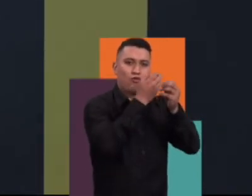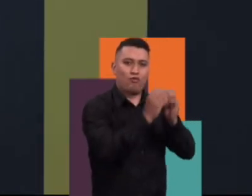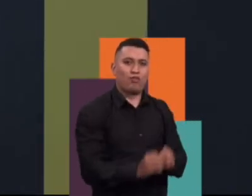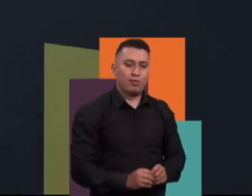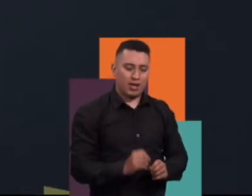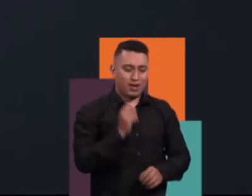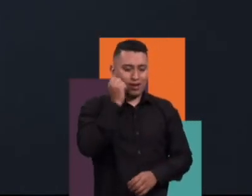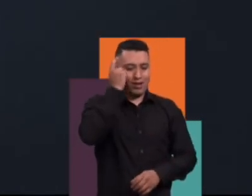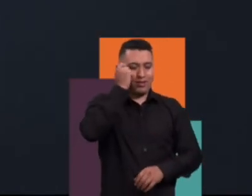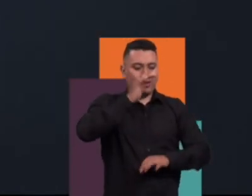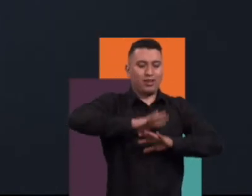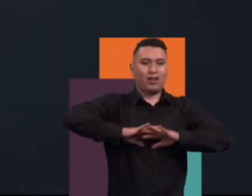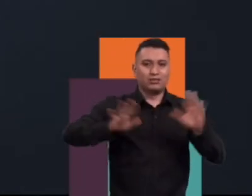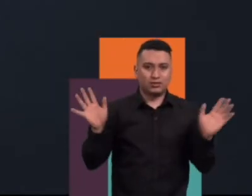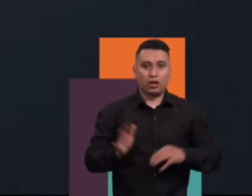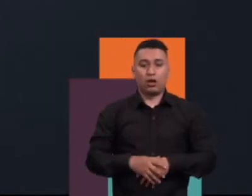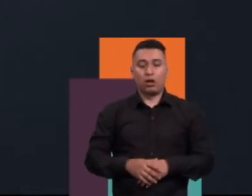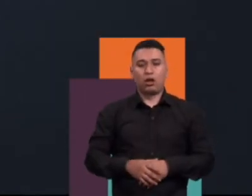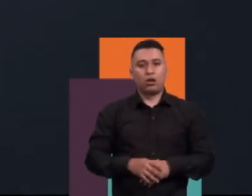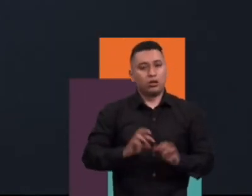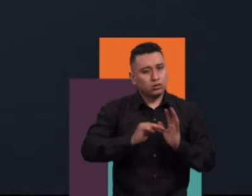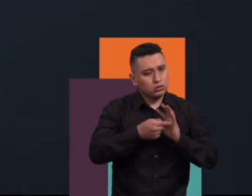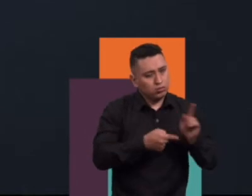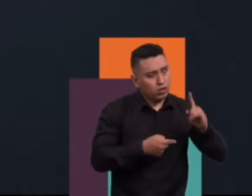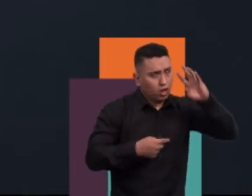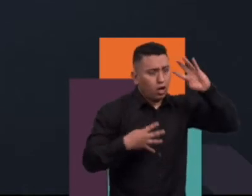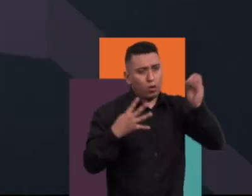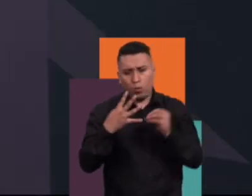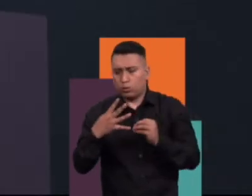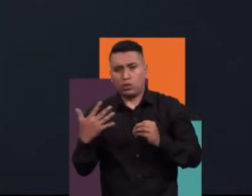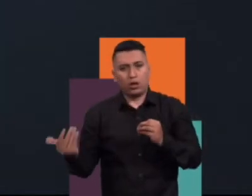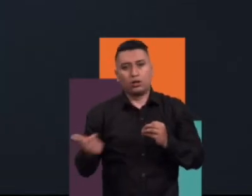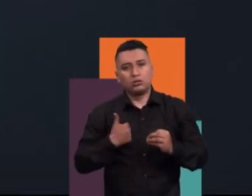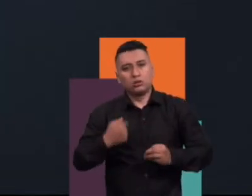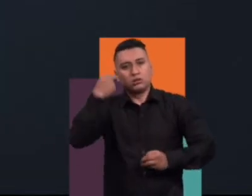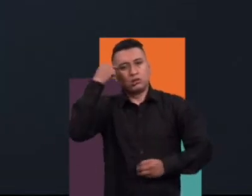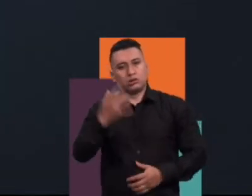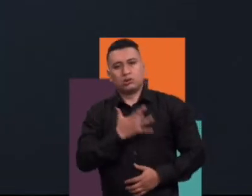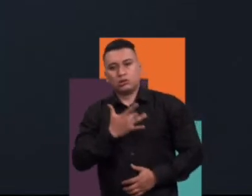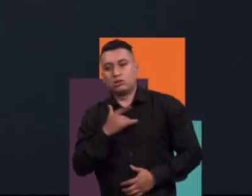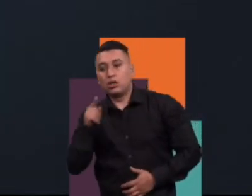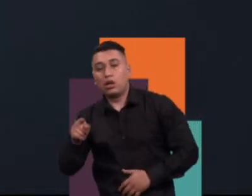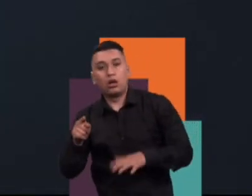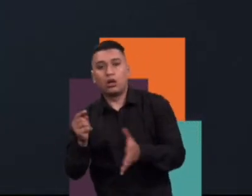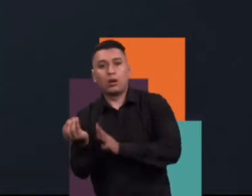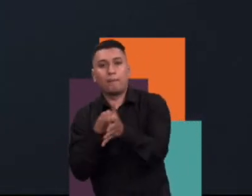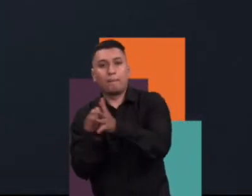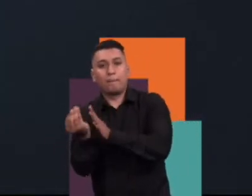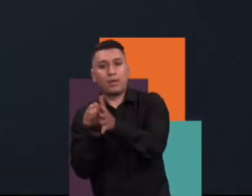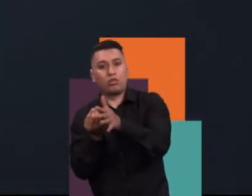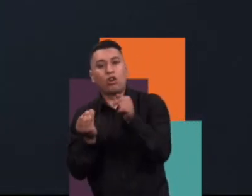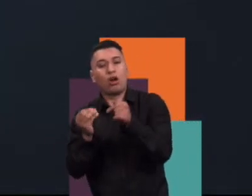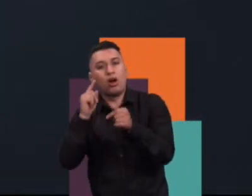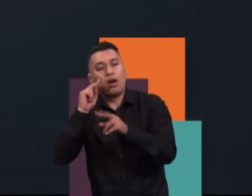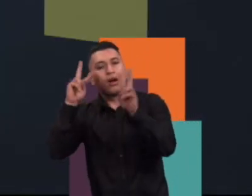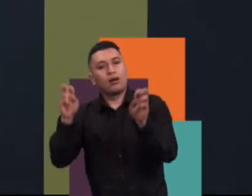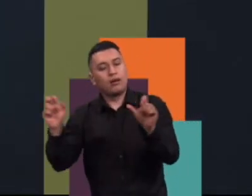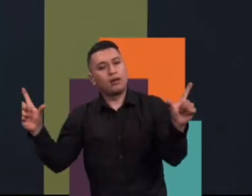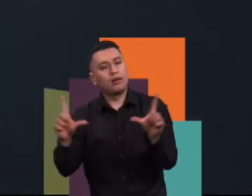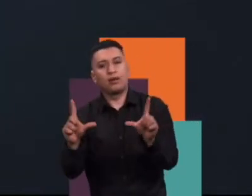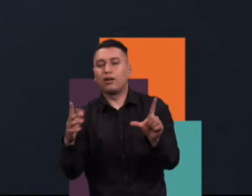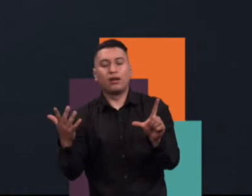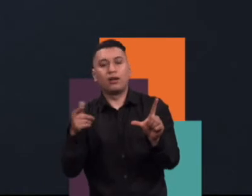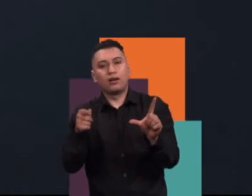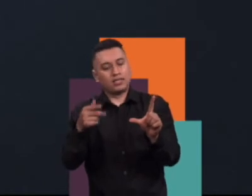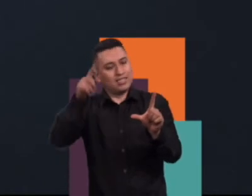desde esa perspectiva yo pienso que la misión de los medios de comunicación es volver a generar en el ser humano,